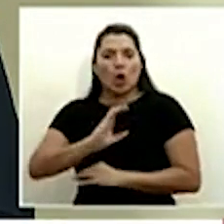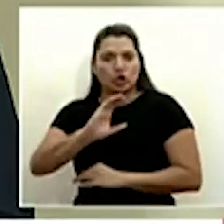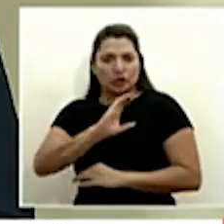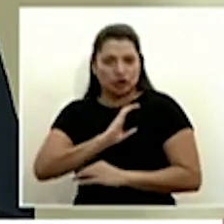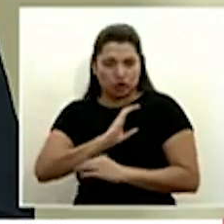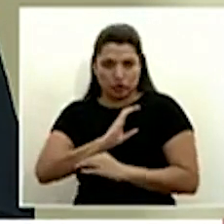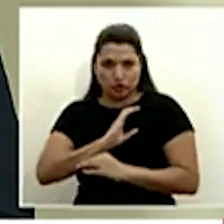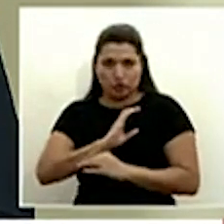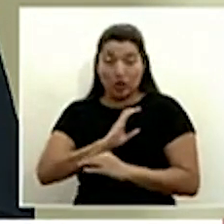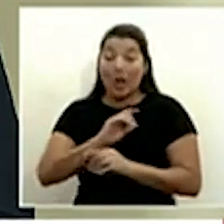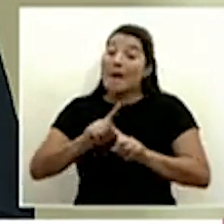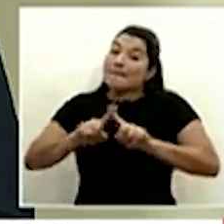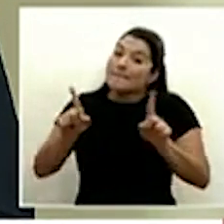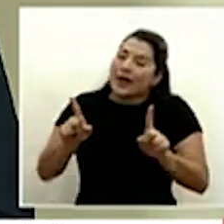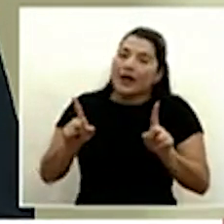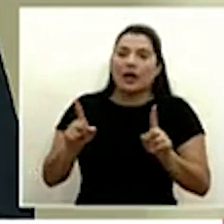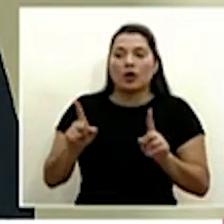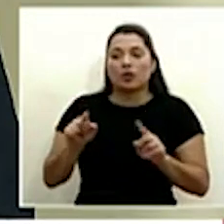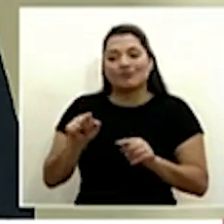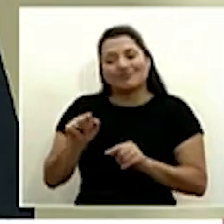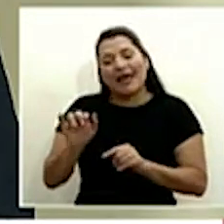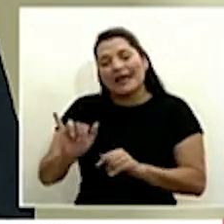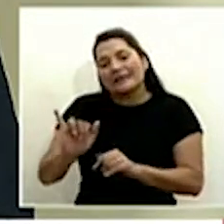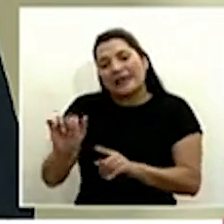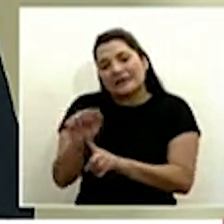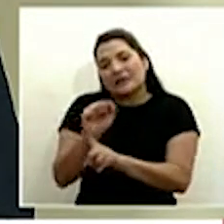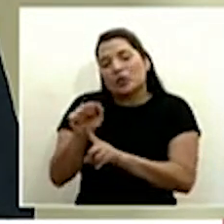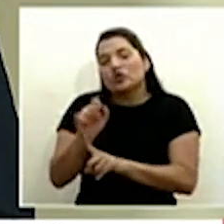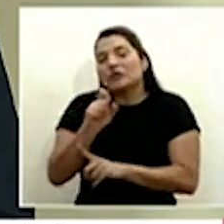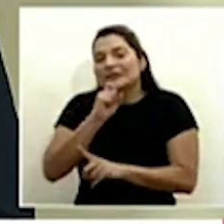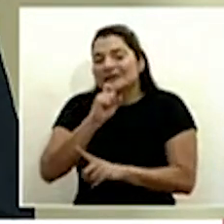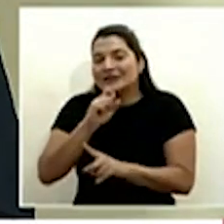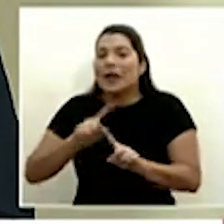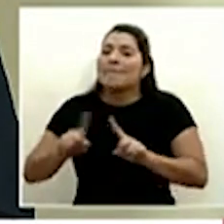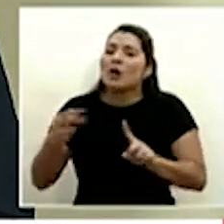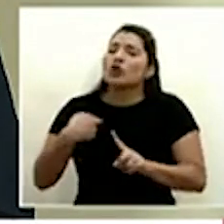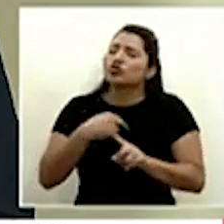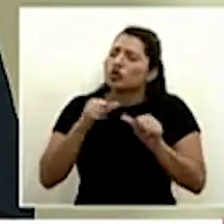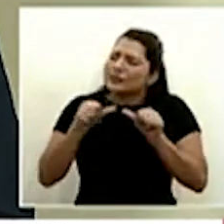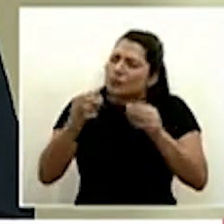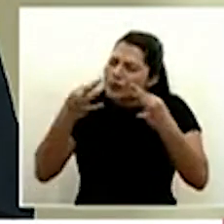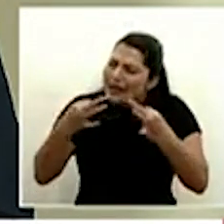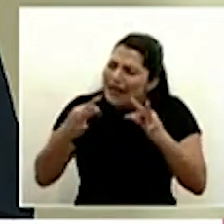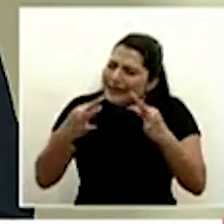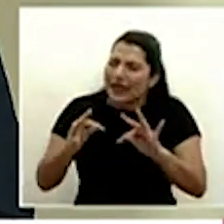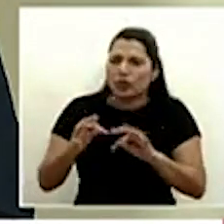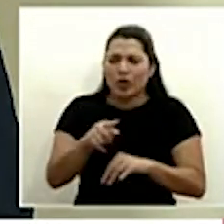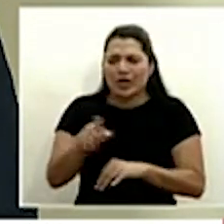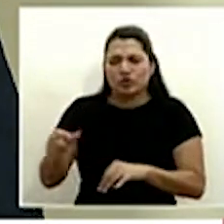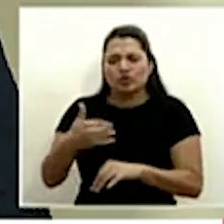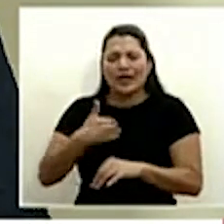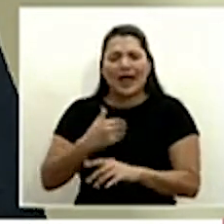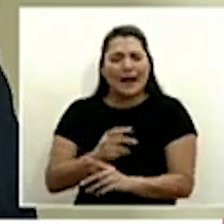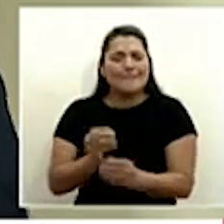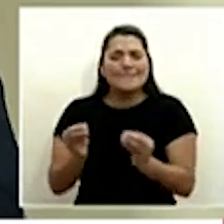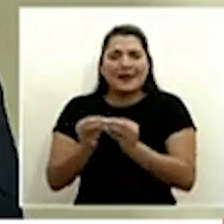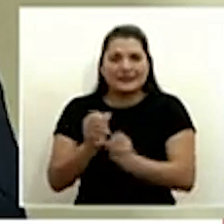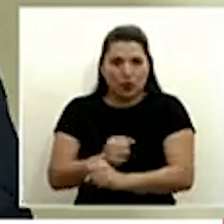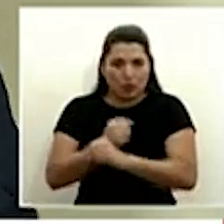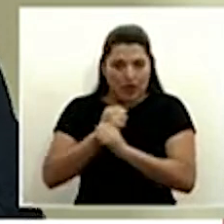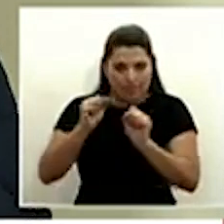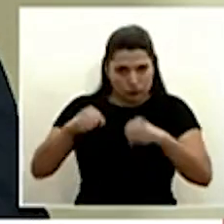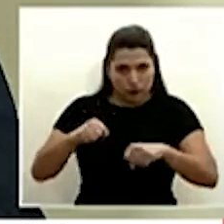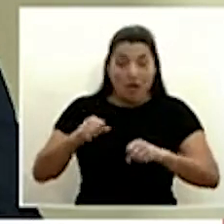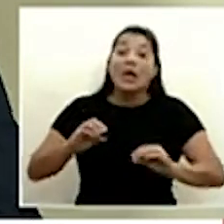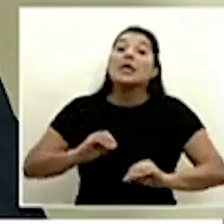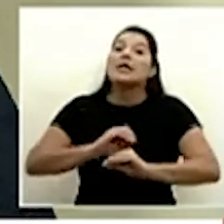pues esto siempre tiene sus bemoles sus dificultades pero vamos a seguir tratando de procurarles las mejores condiciones a ellos y obviamente hay un